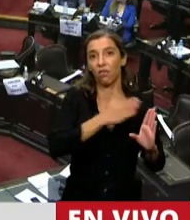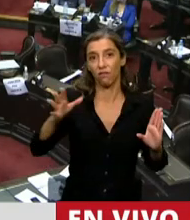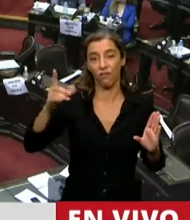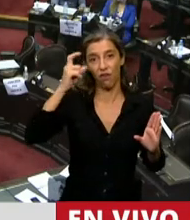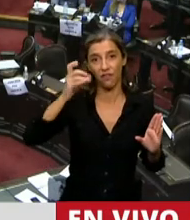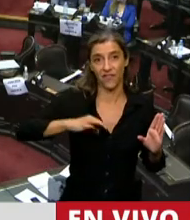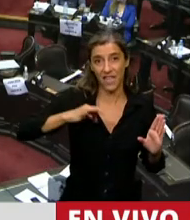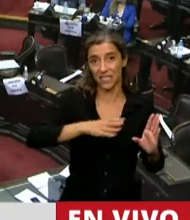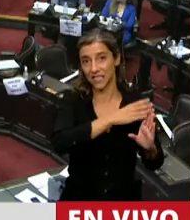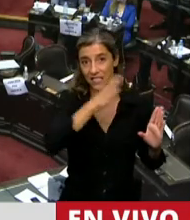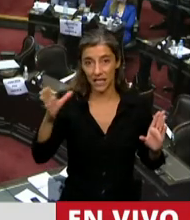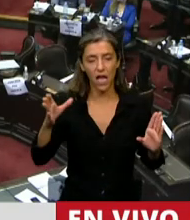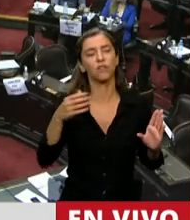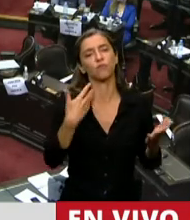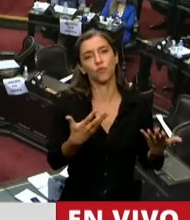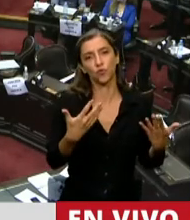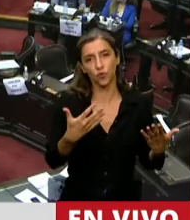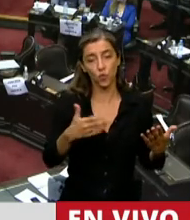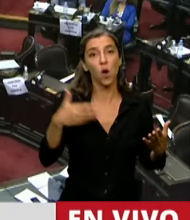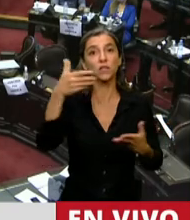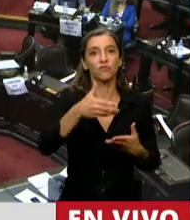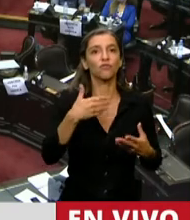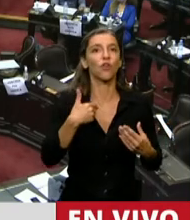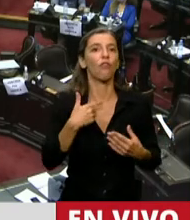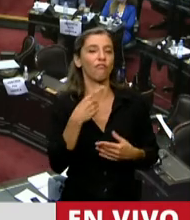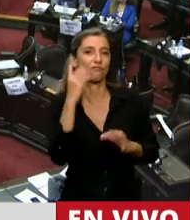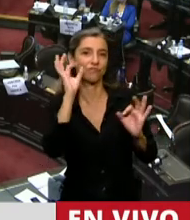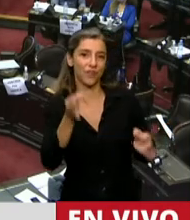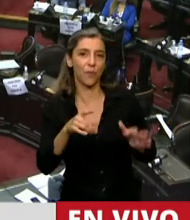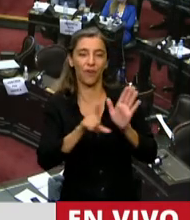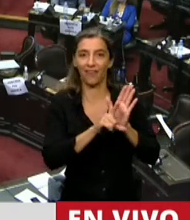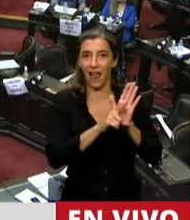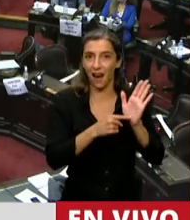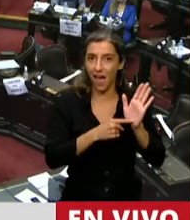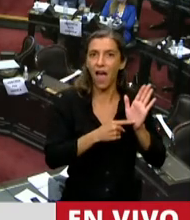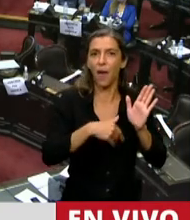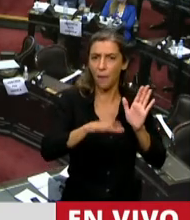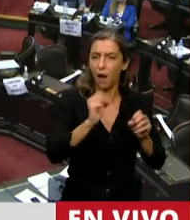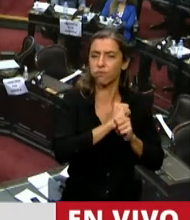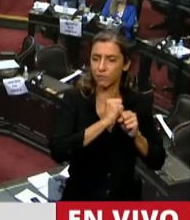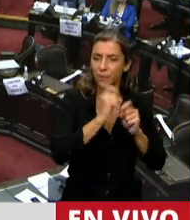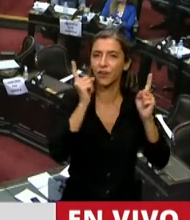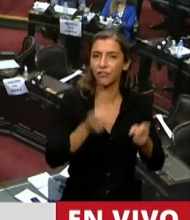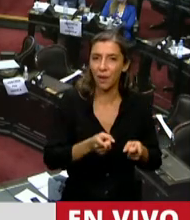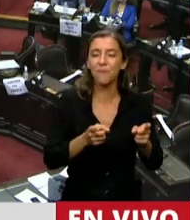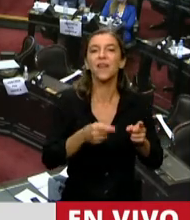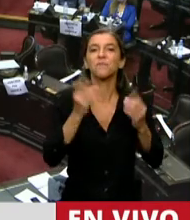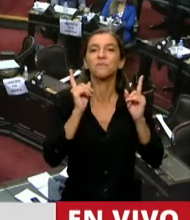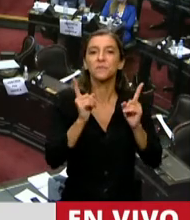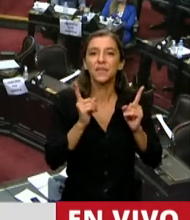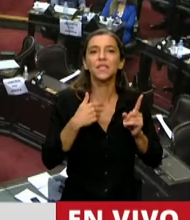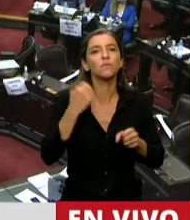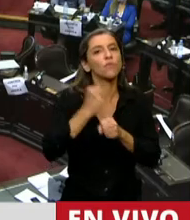nos va a quedar, obviamente, más allá de la ley de economía y conocimiento, la tarea de diseñar, como la propia ley lo dice,